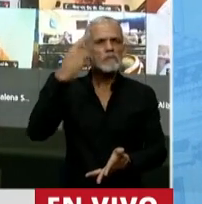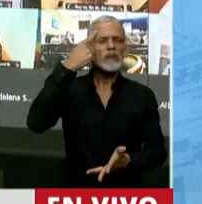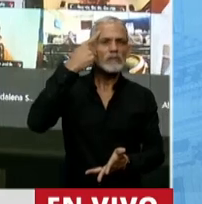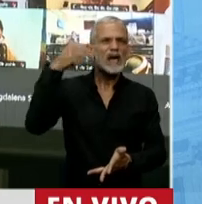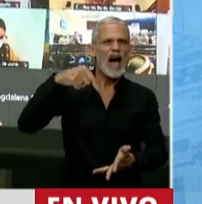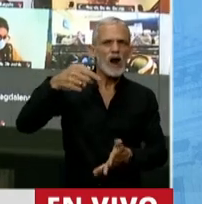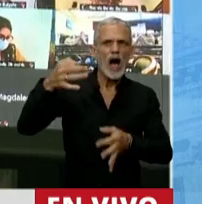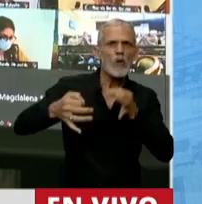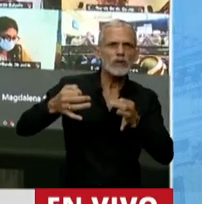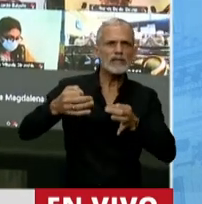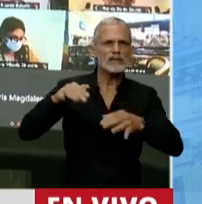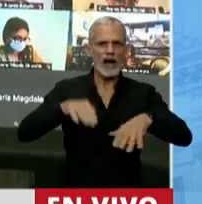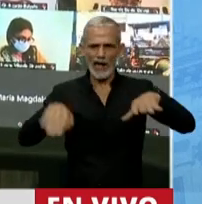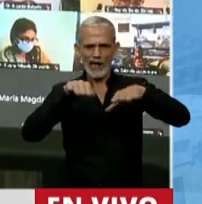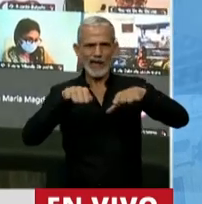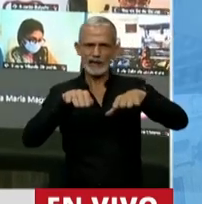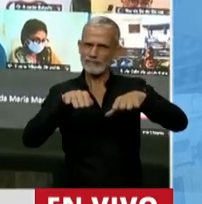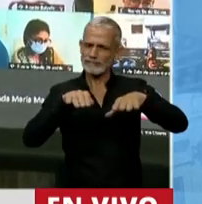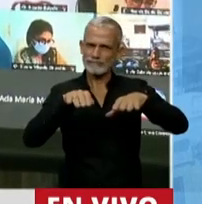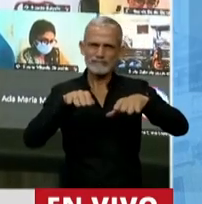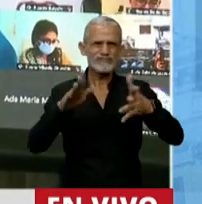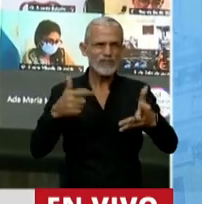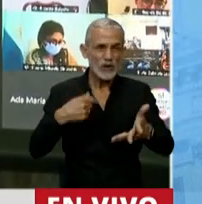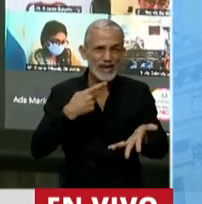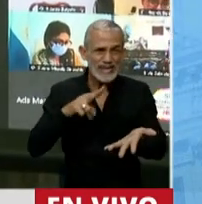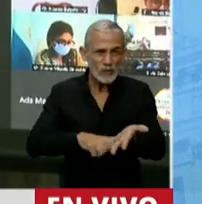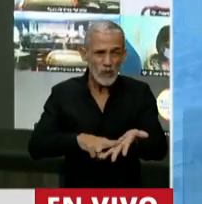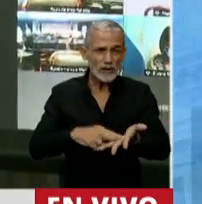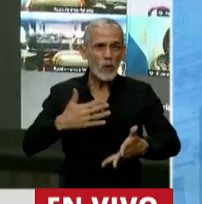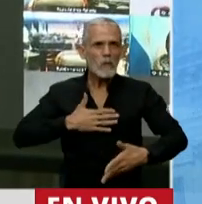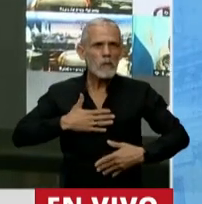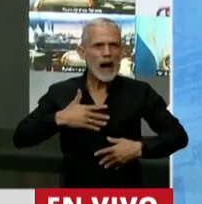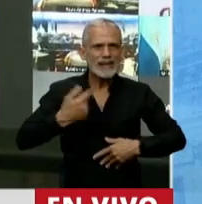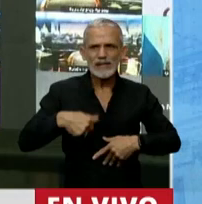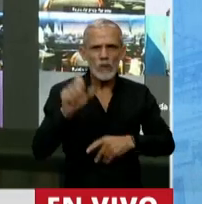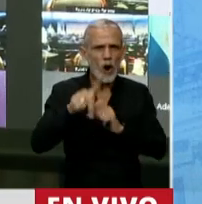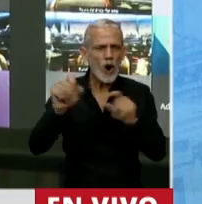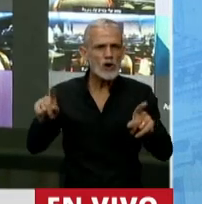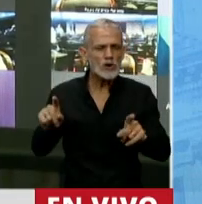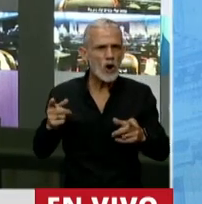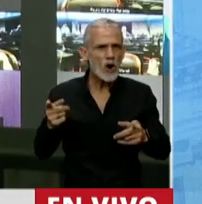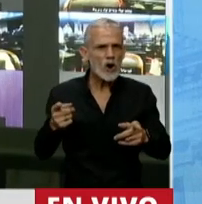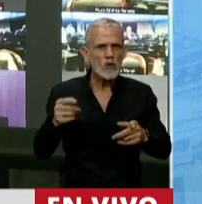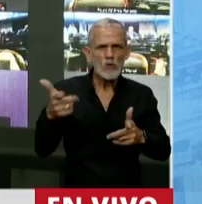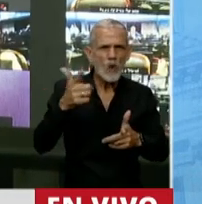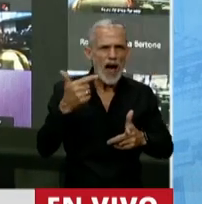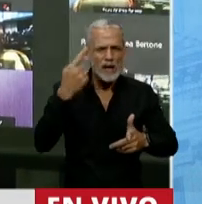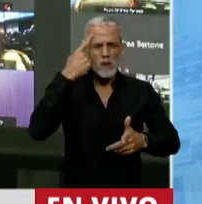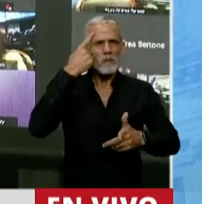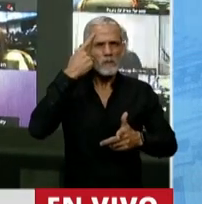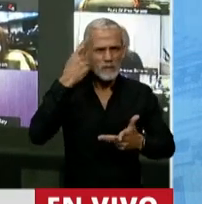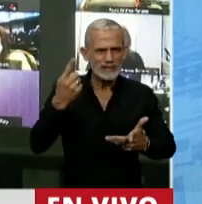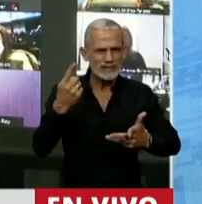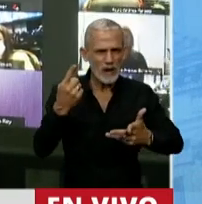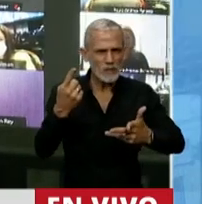haciendo justicia y equidad, grabando patrimonios exclusivamente, sin tener ni siquiera en cuenta